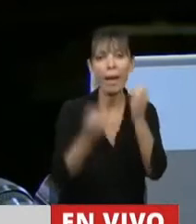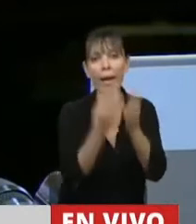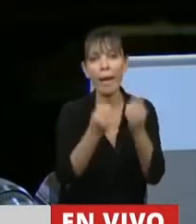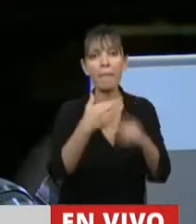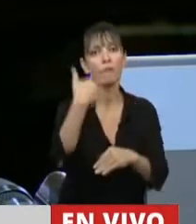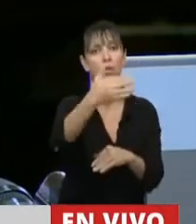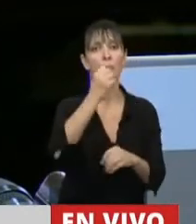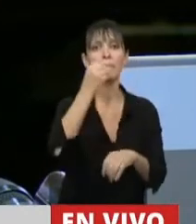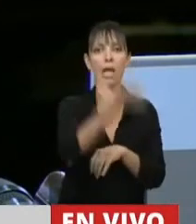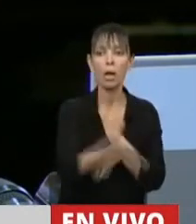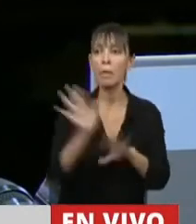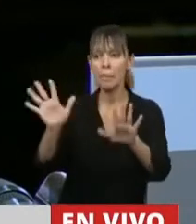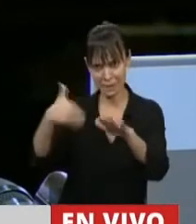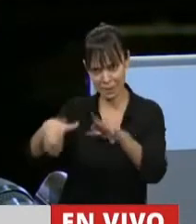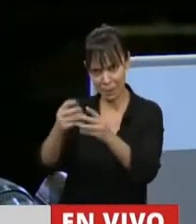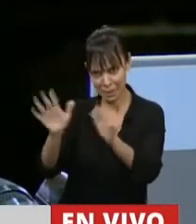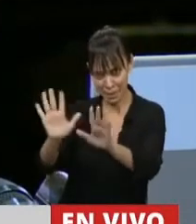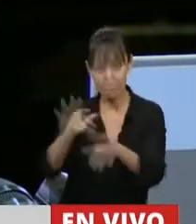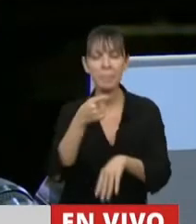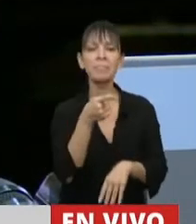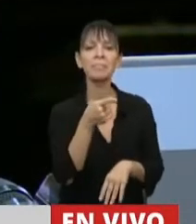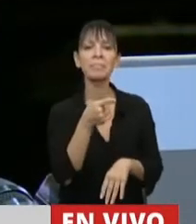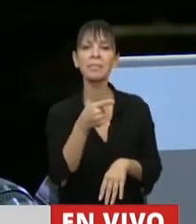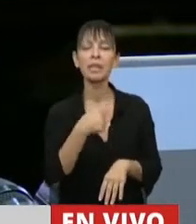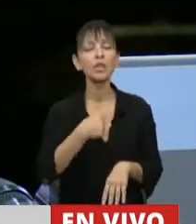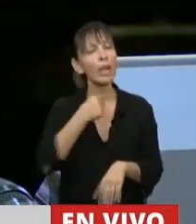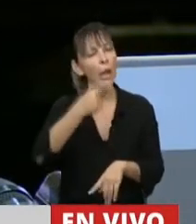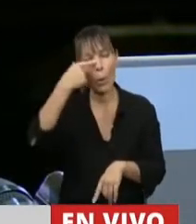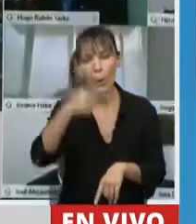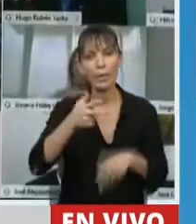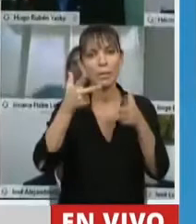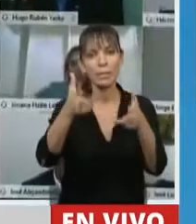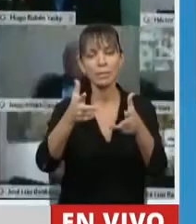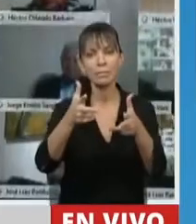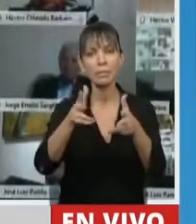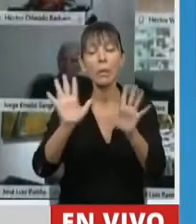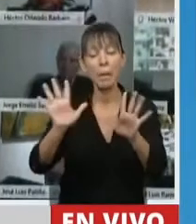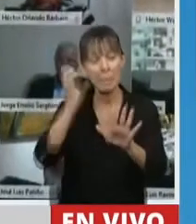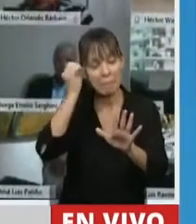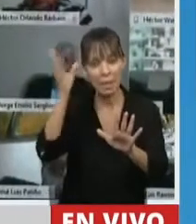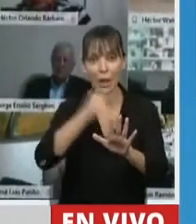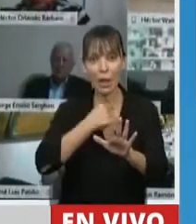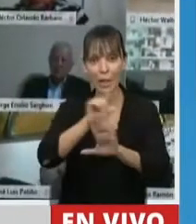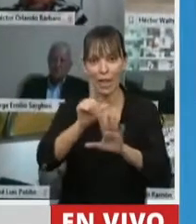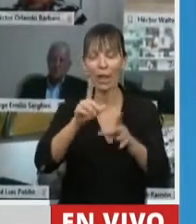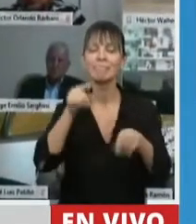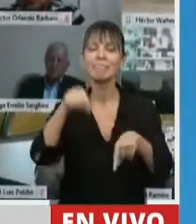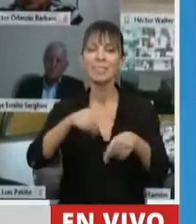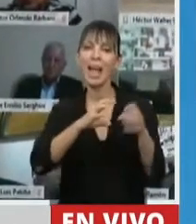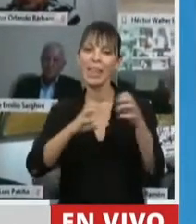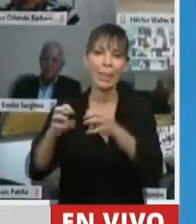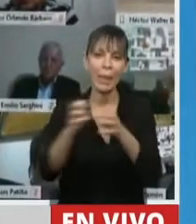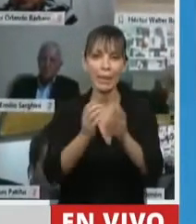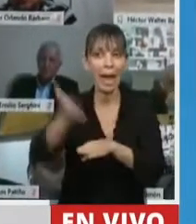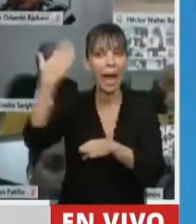mejor futuro. Ya termino, Presidente. Quiero cerrar con una frase, no me quiero olvidar, el gran debate que lo venimos